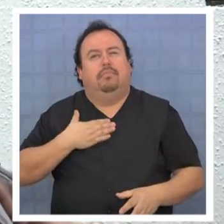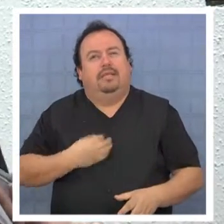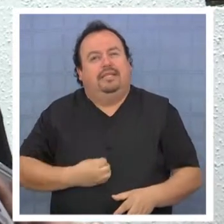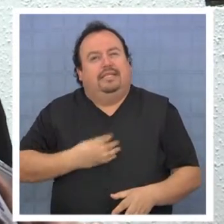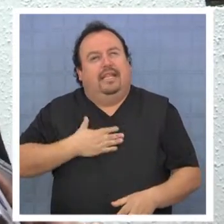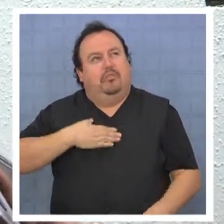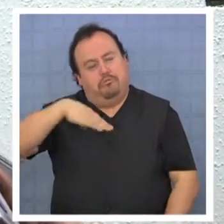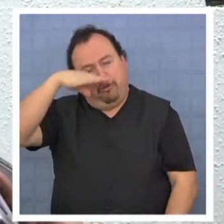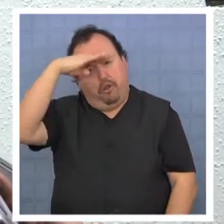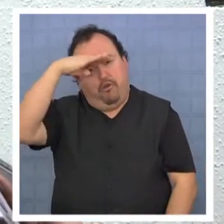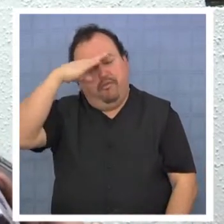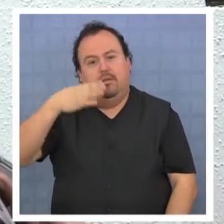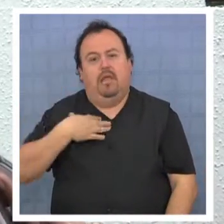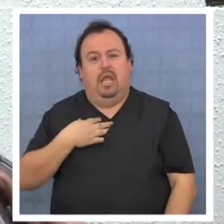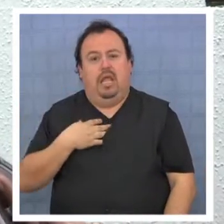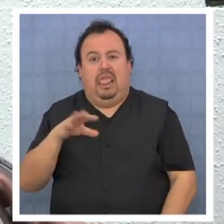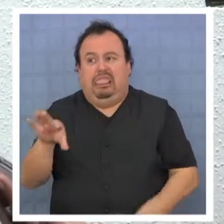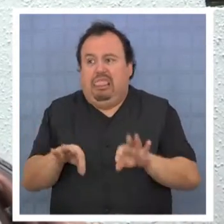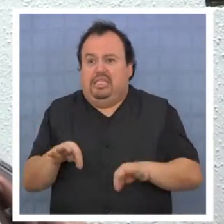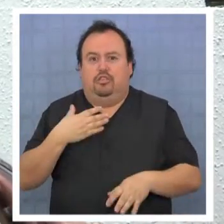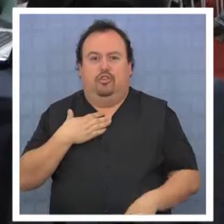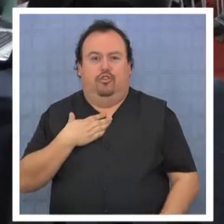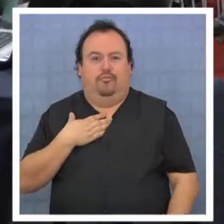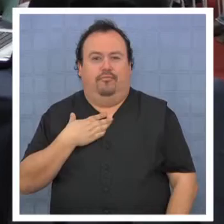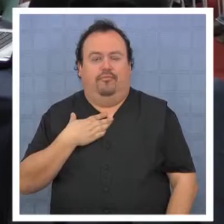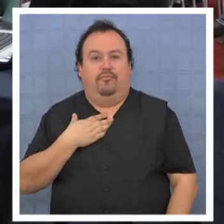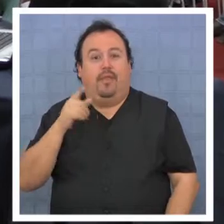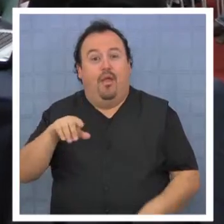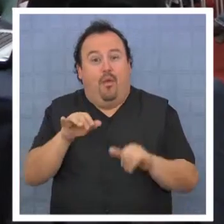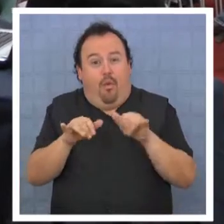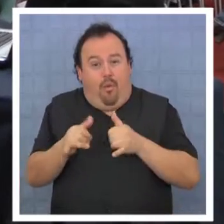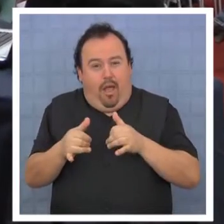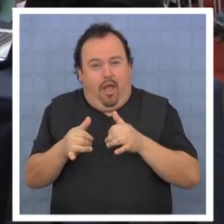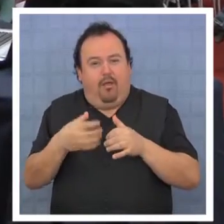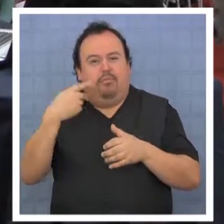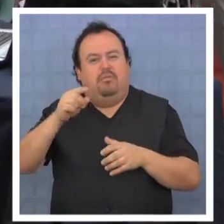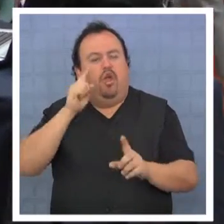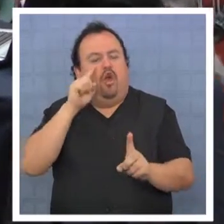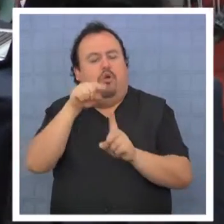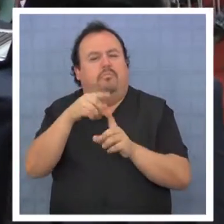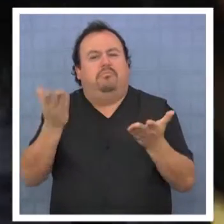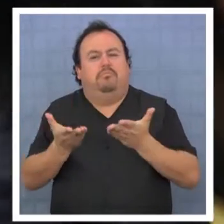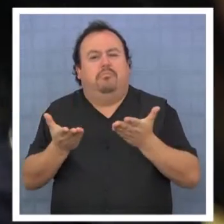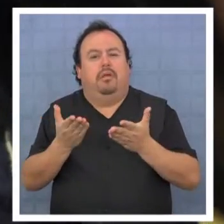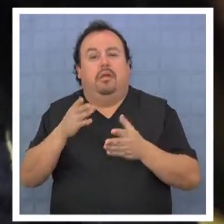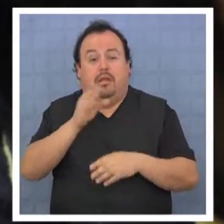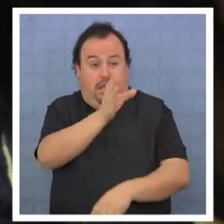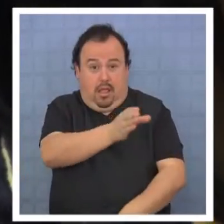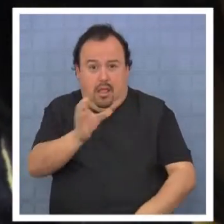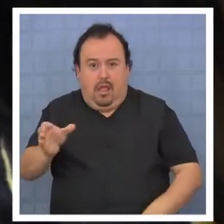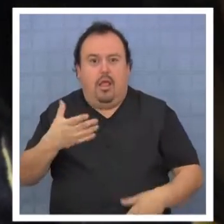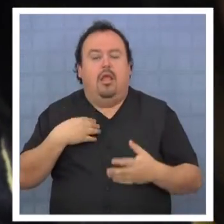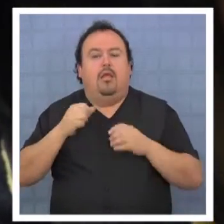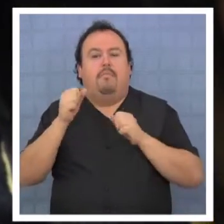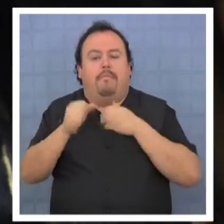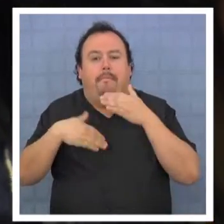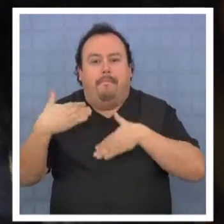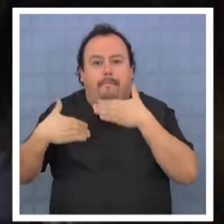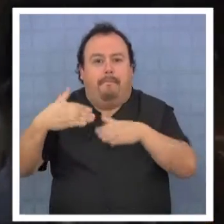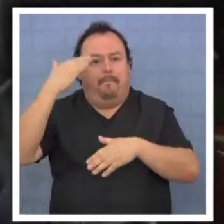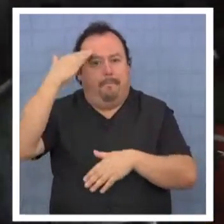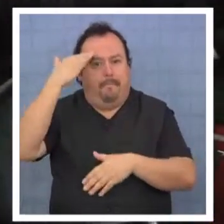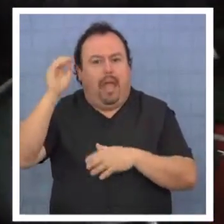sentirme más confiado con las decisiones que tomé. Un juego virtual que tiene como objetivo generar en los alumnos las